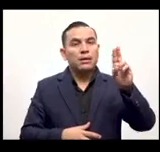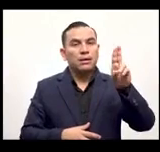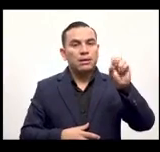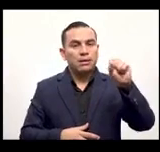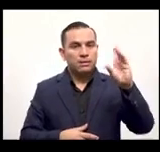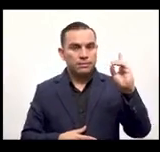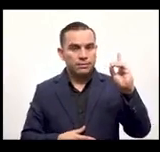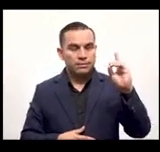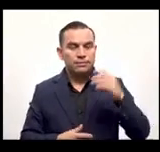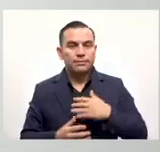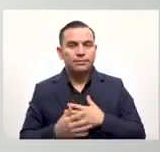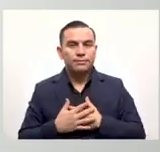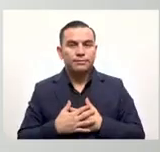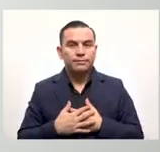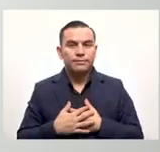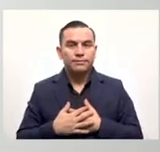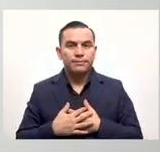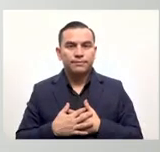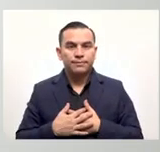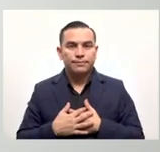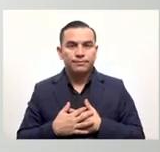así de sencillo